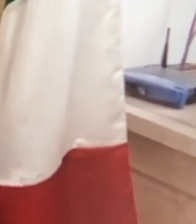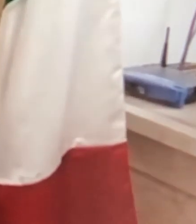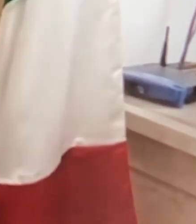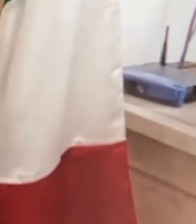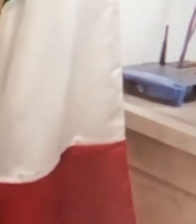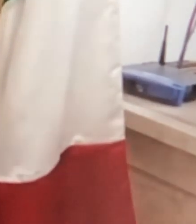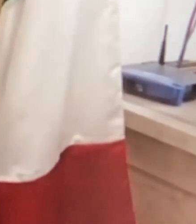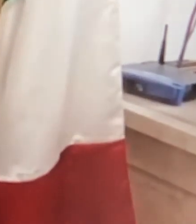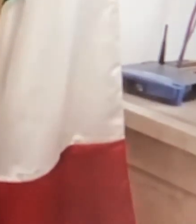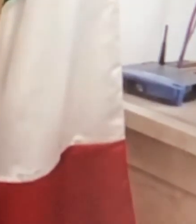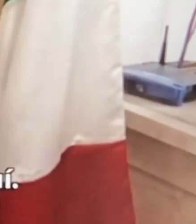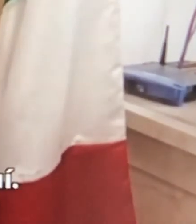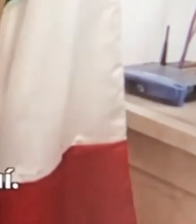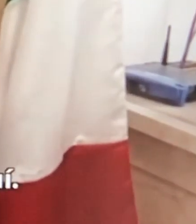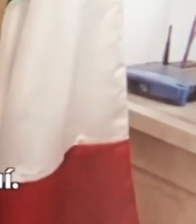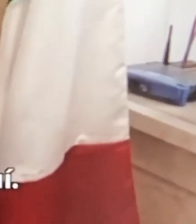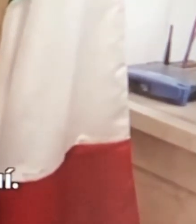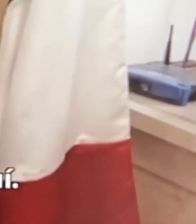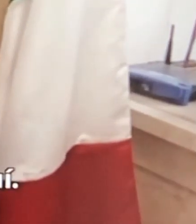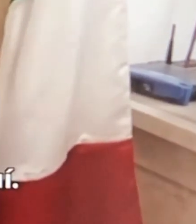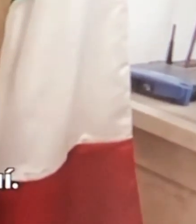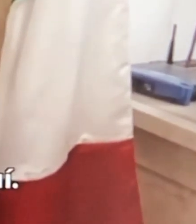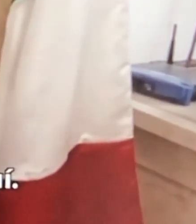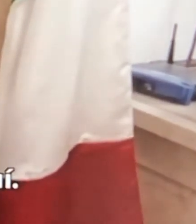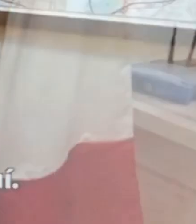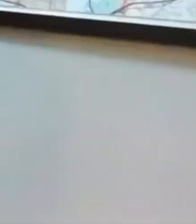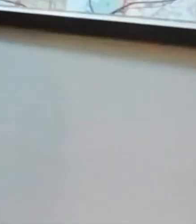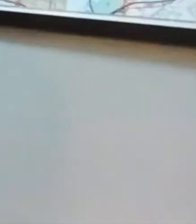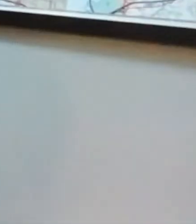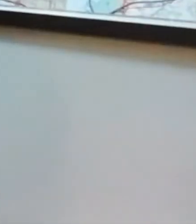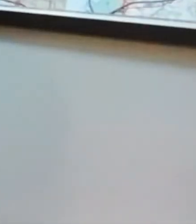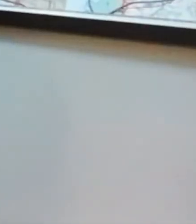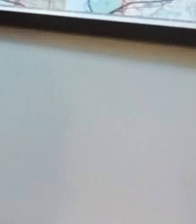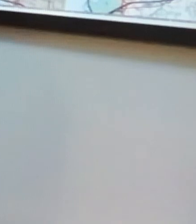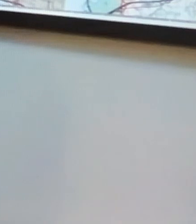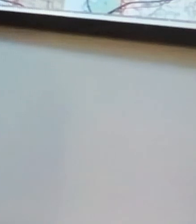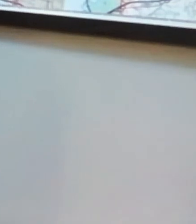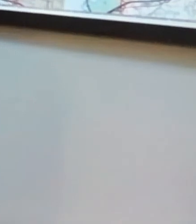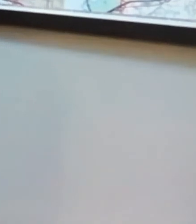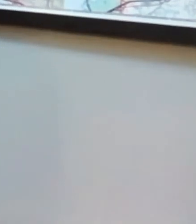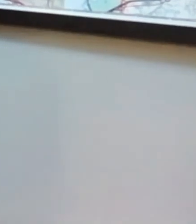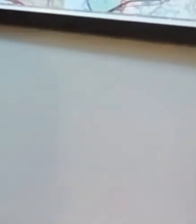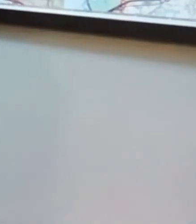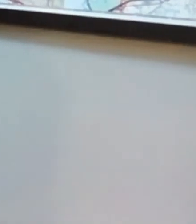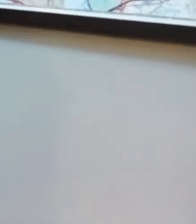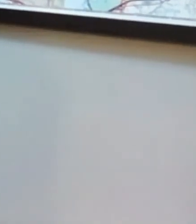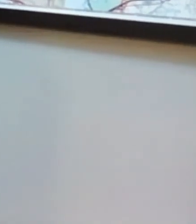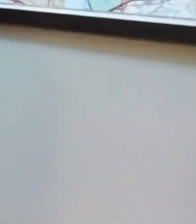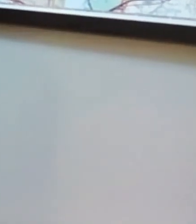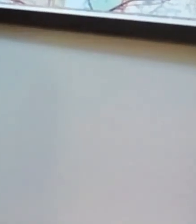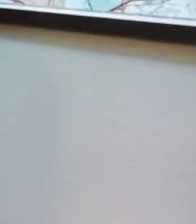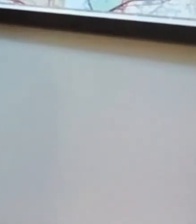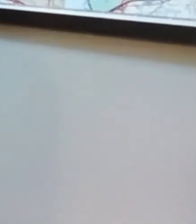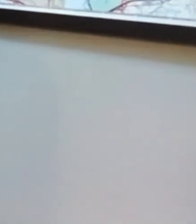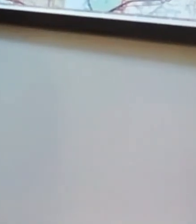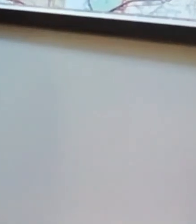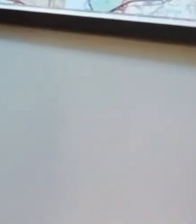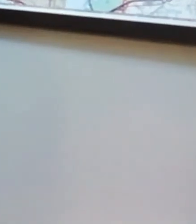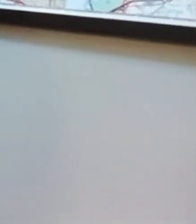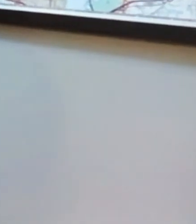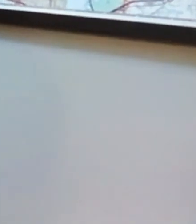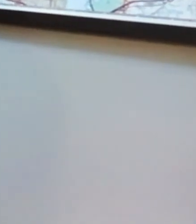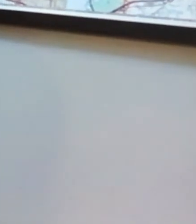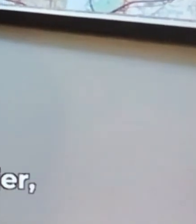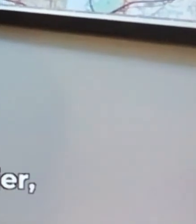identificación. sea, hay una identidad. Me ha costado mucho, empezando por ser